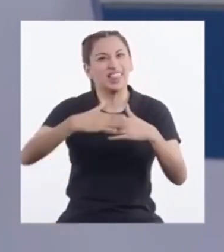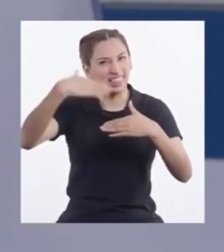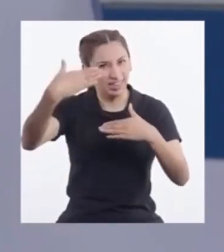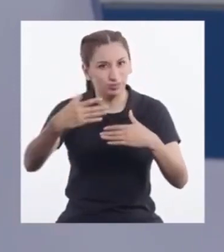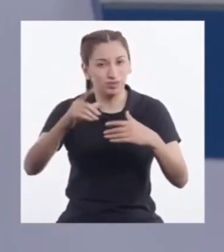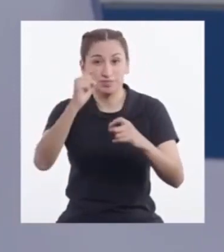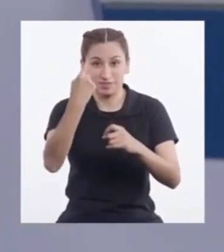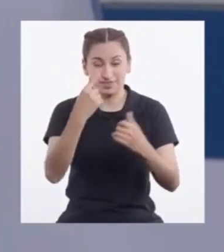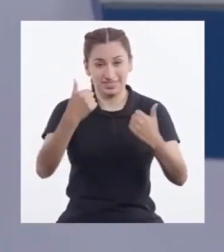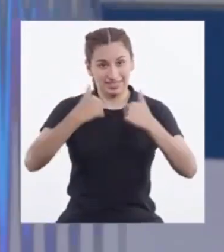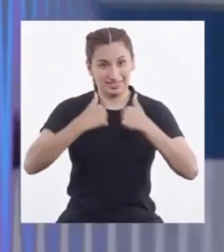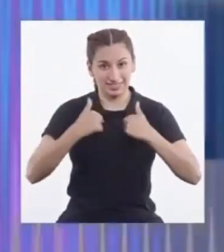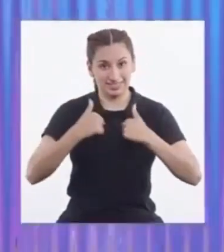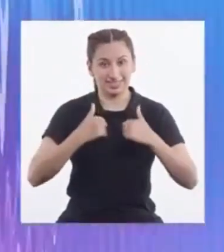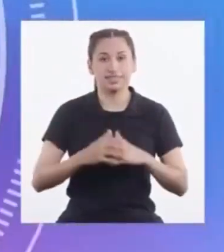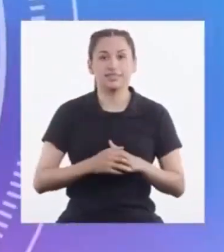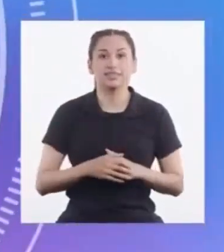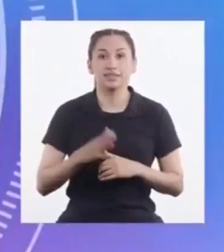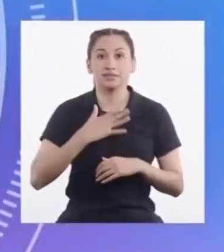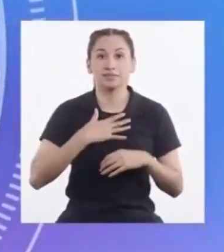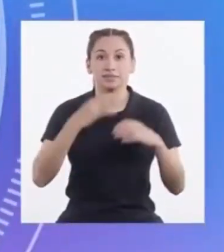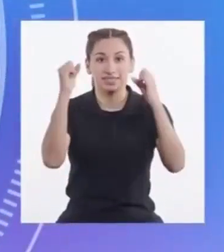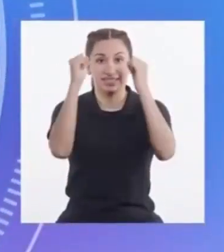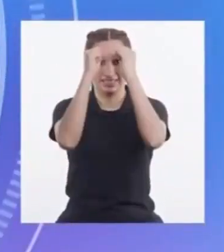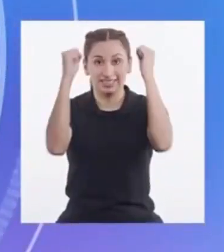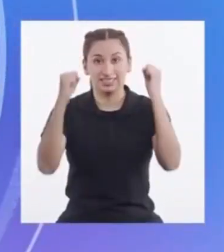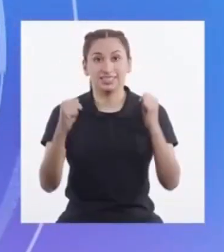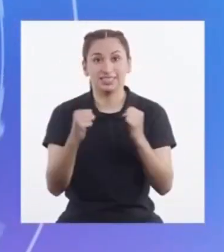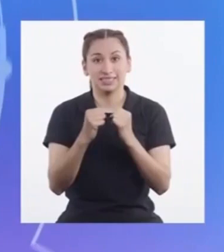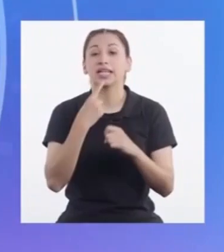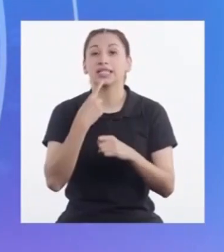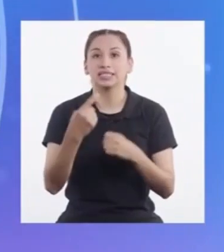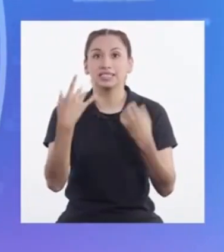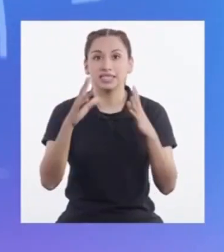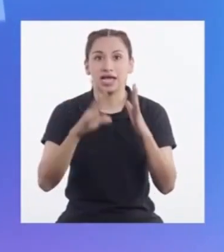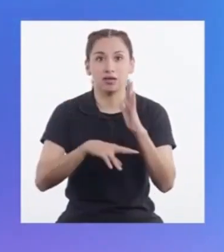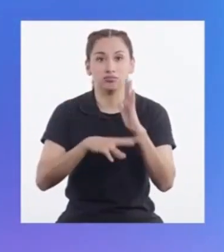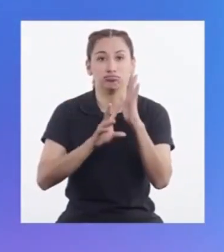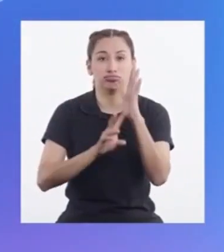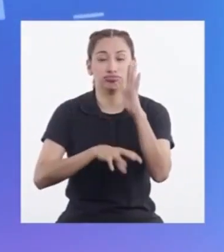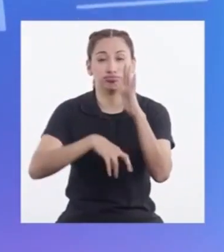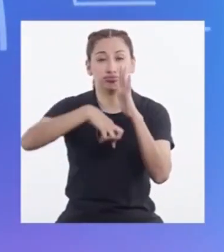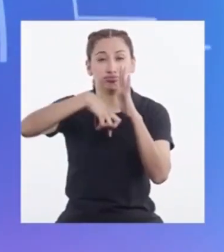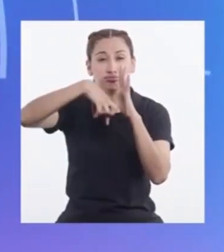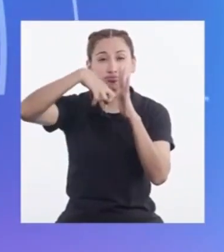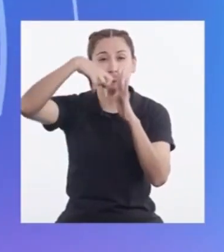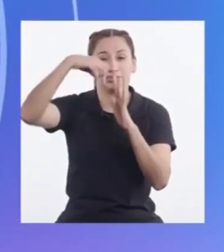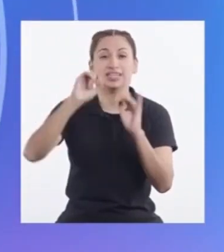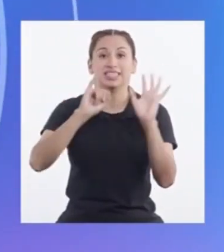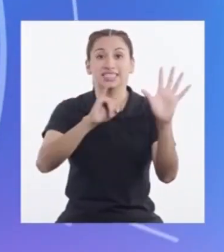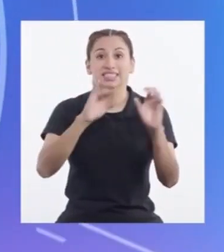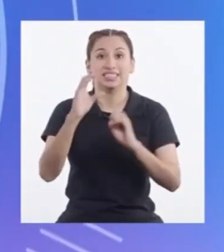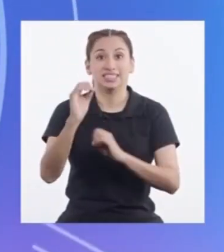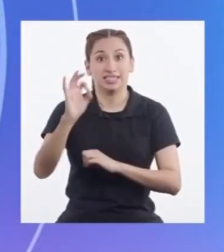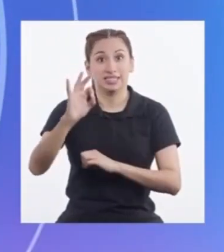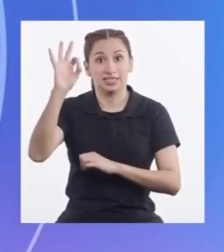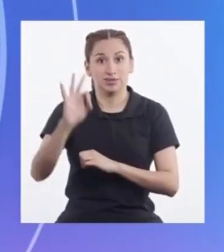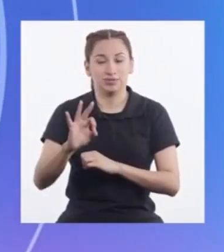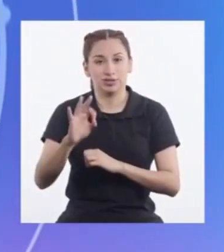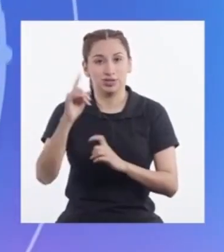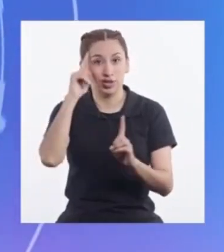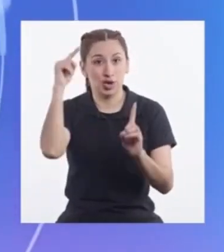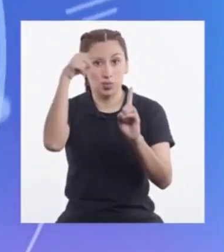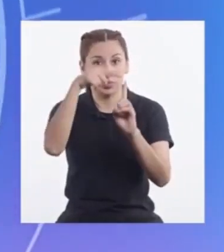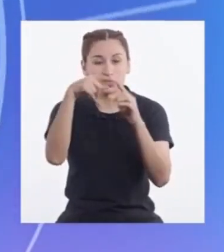pequeño Descanso? Mi sistema Me indica Que ya vamos Alcanzando Un 60% Del